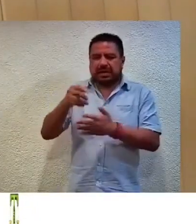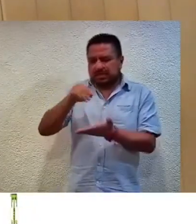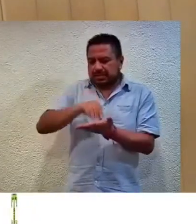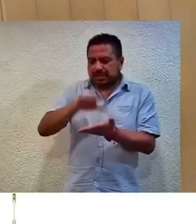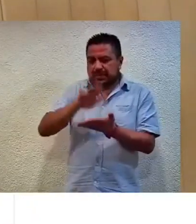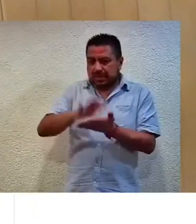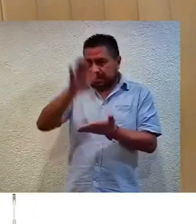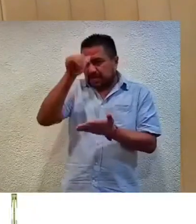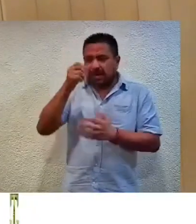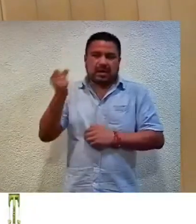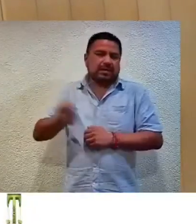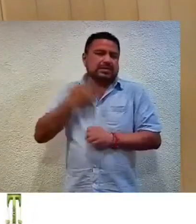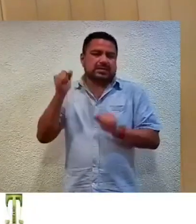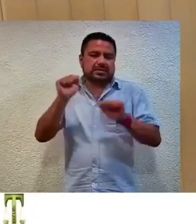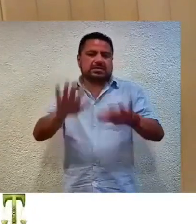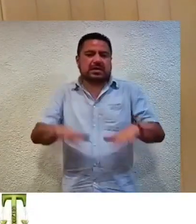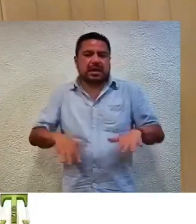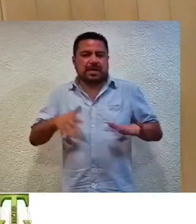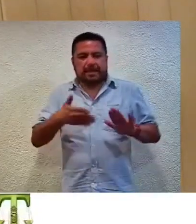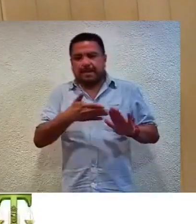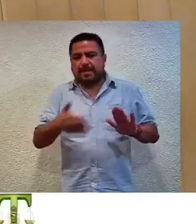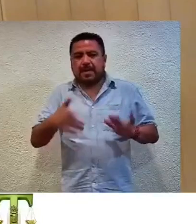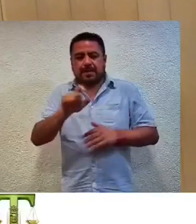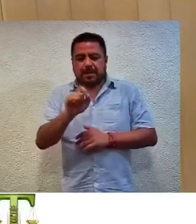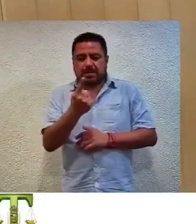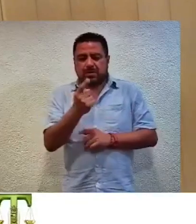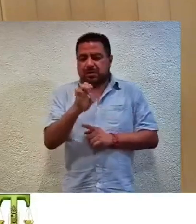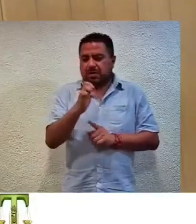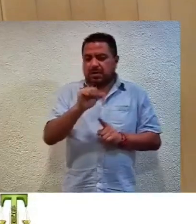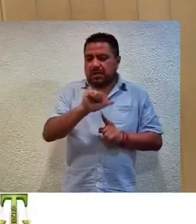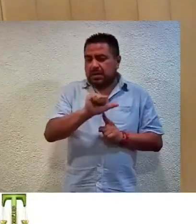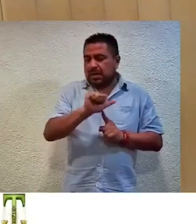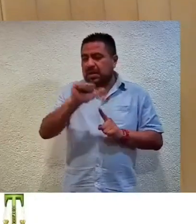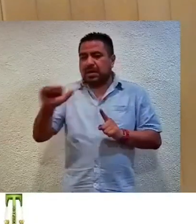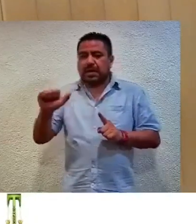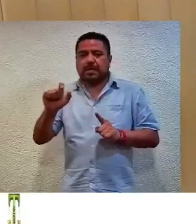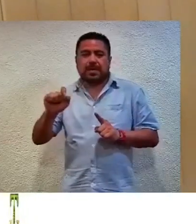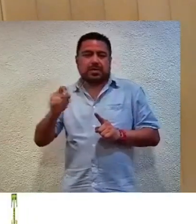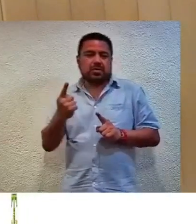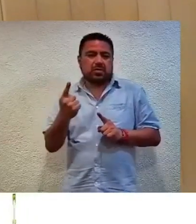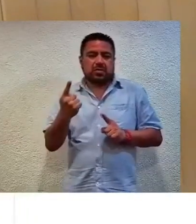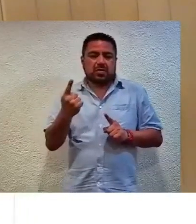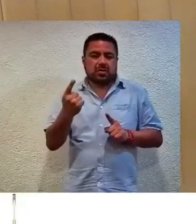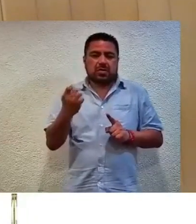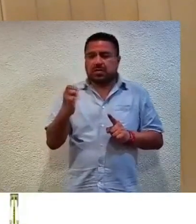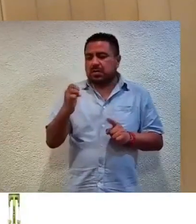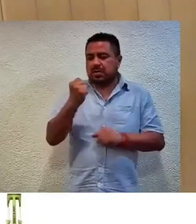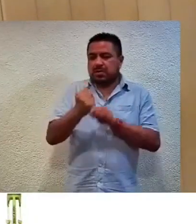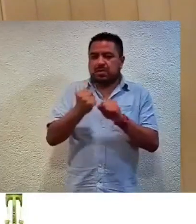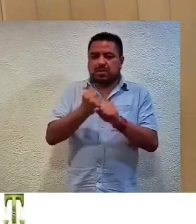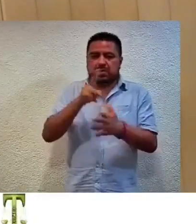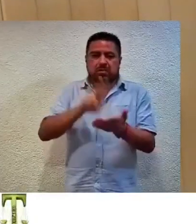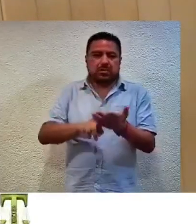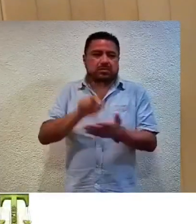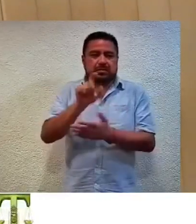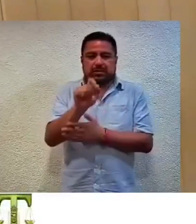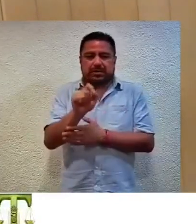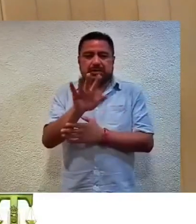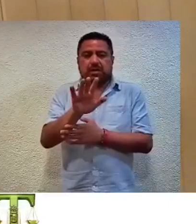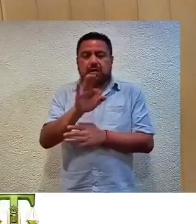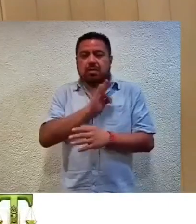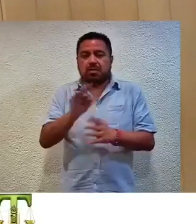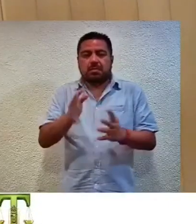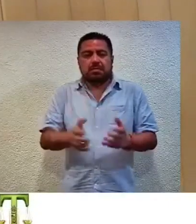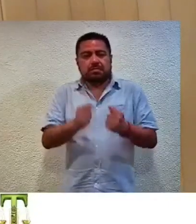General Comunitaria, es decir, del 21 de enero del año en curso al 21 de enero de 2025, con lo cual se logrará